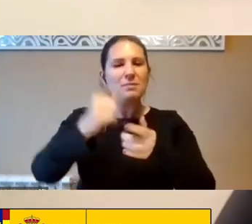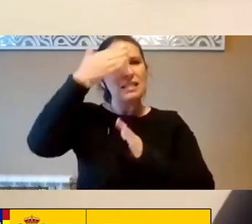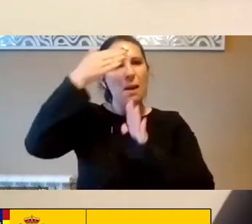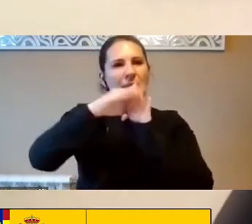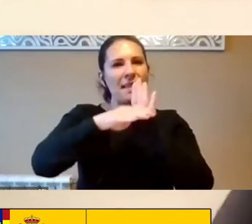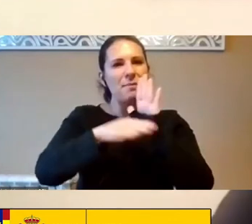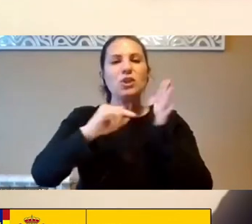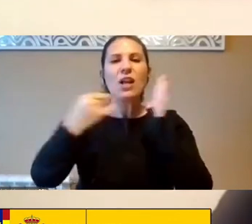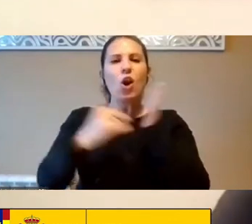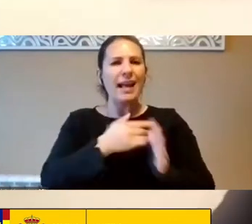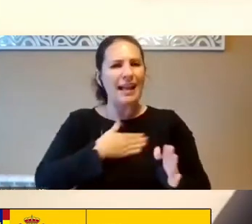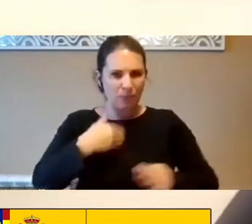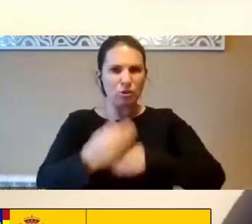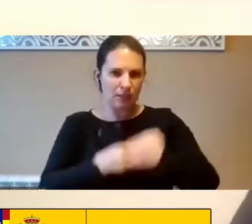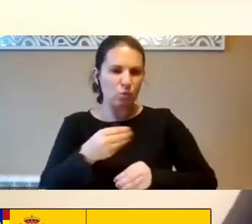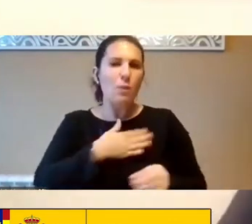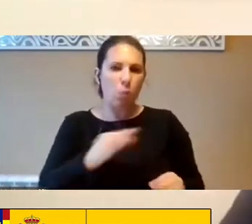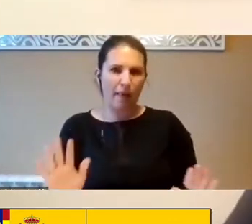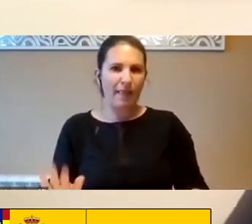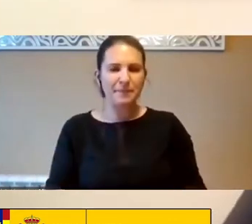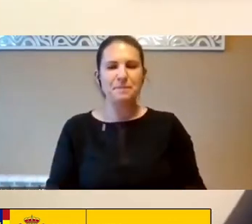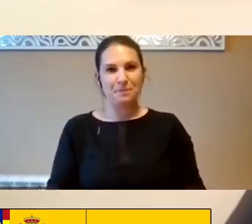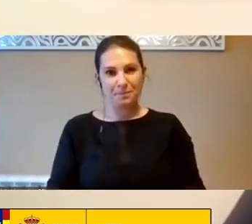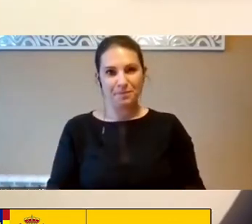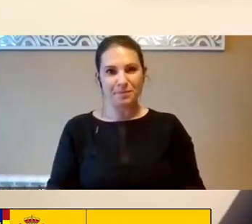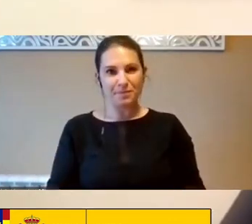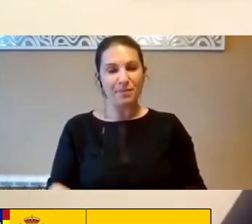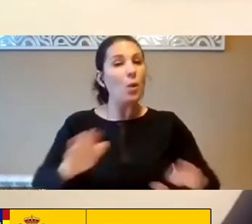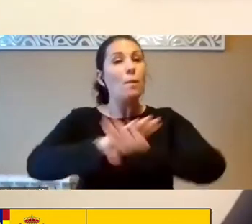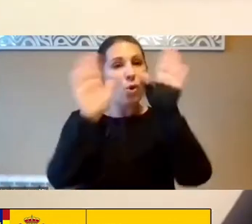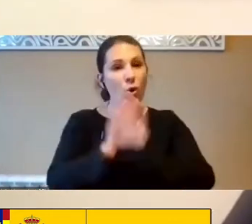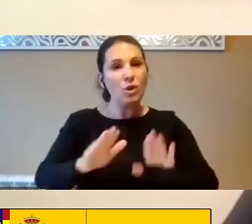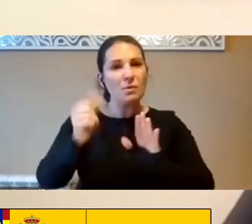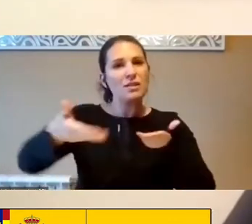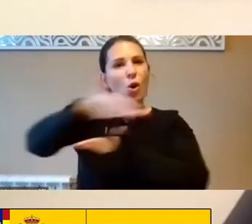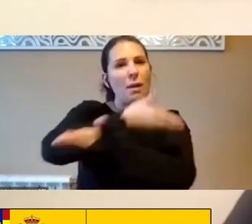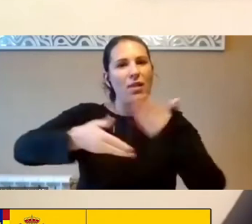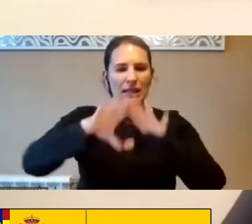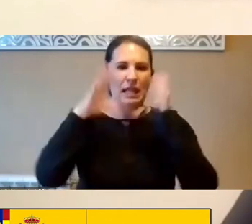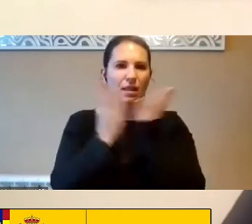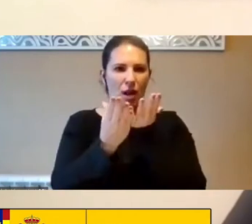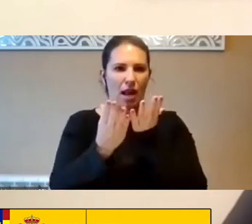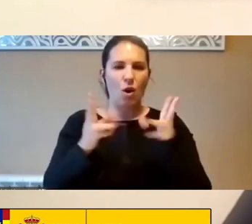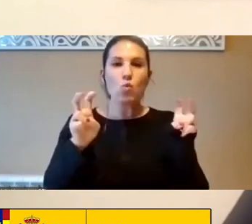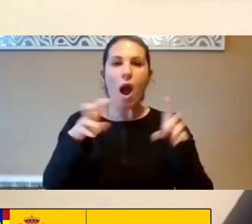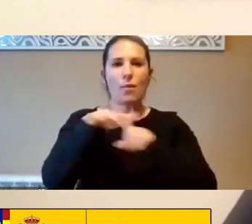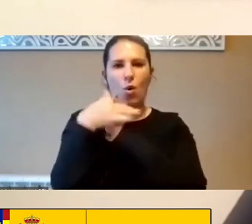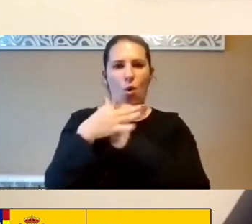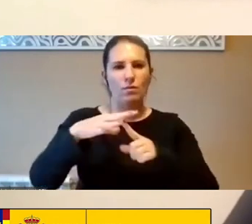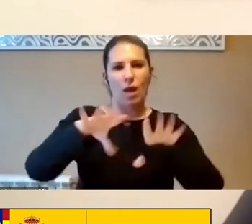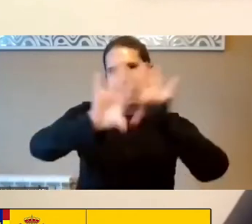Que Queremos Que Se Use Y Por Último Un Nuevo Marco Para La Cooperación Internacional Creo Que